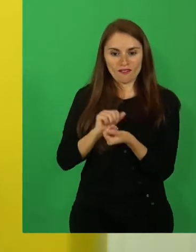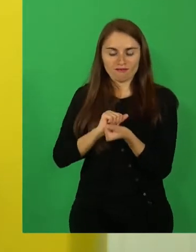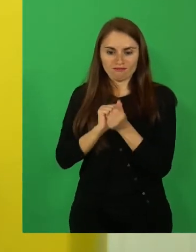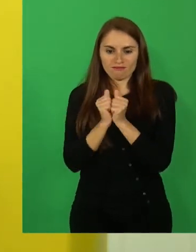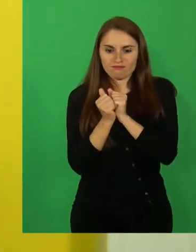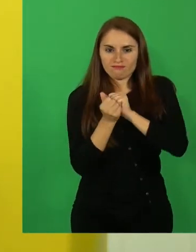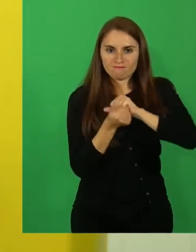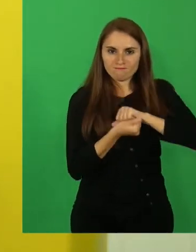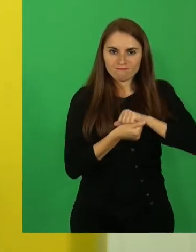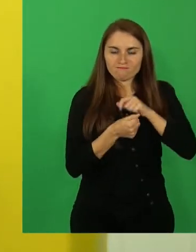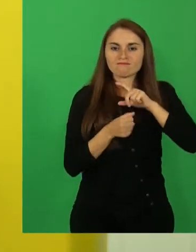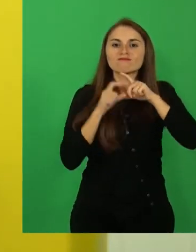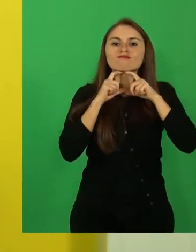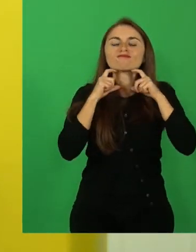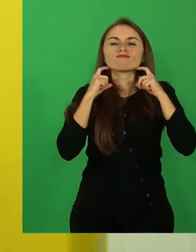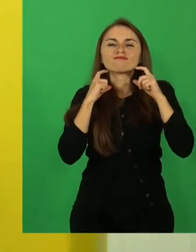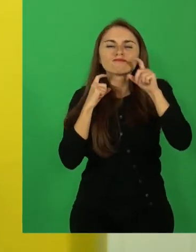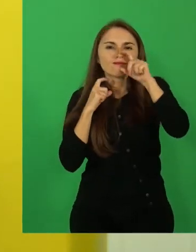cóndor